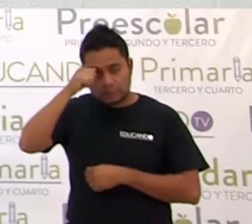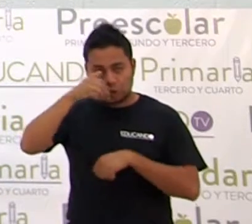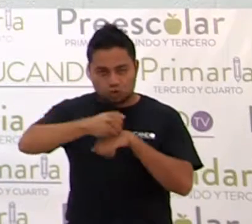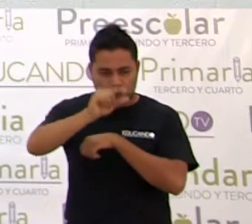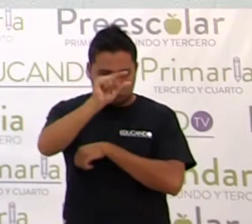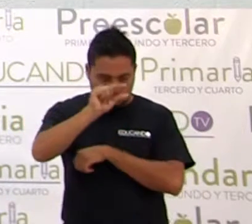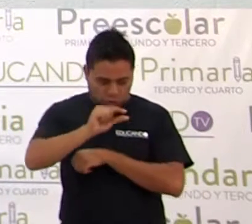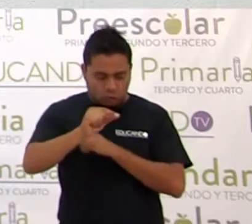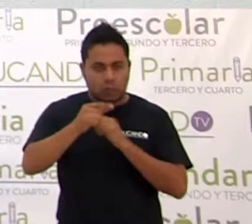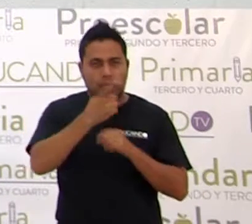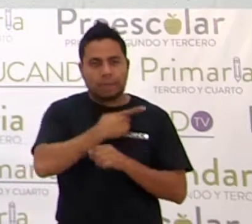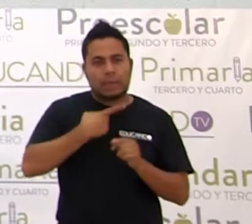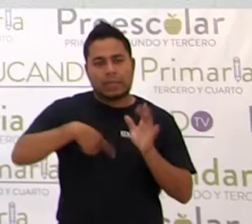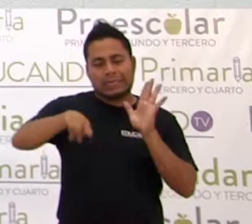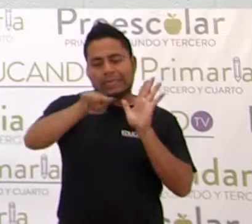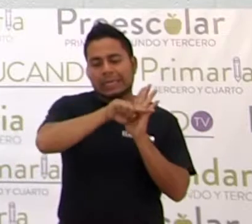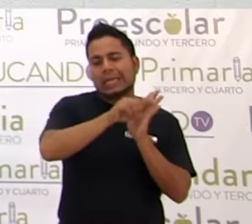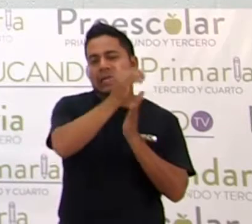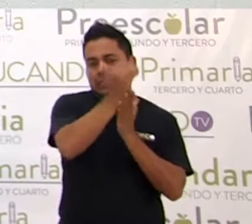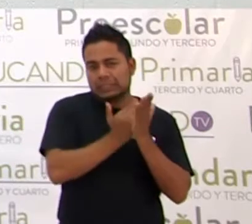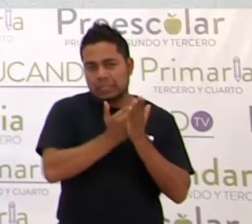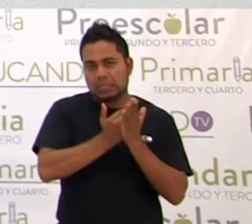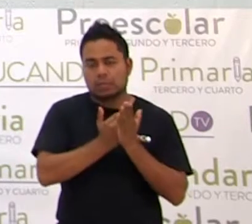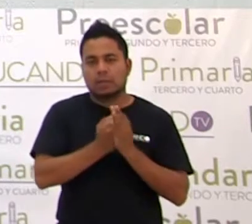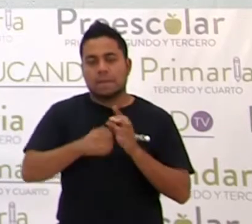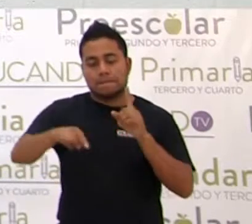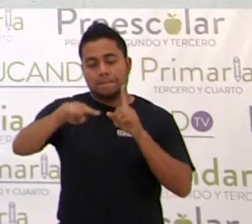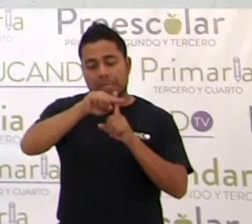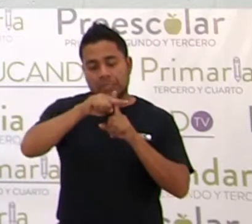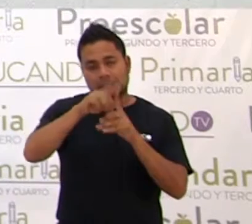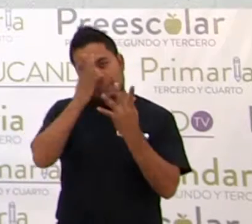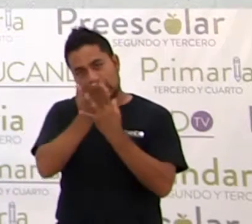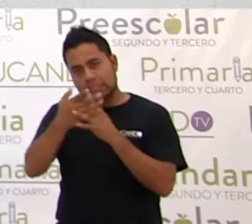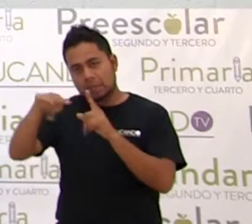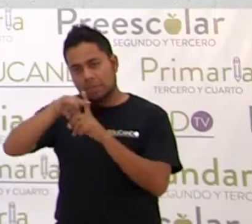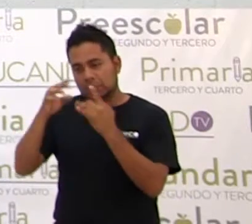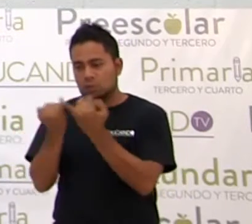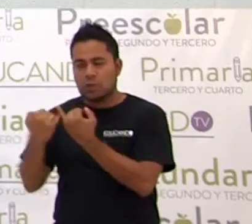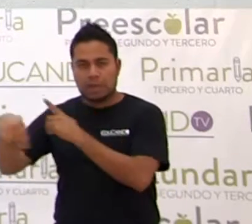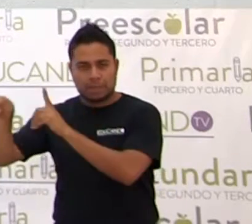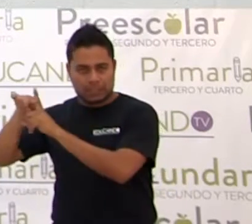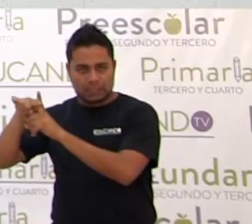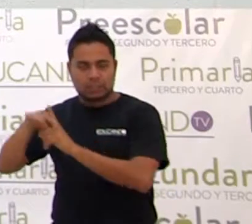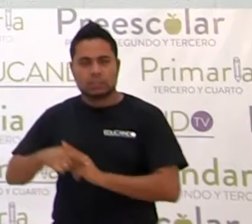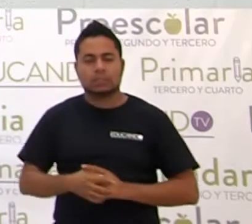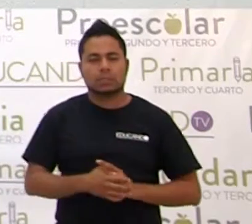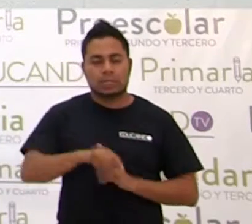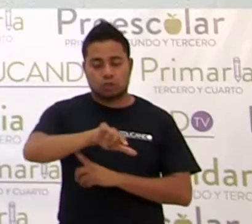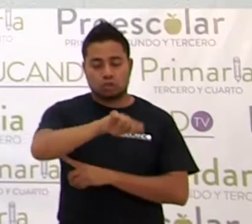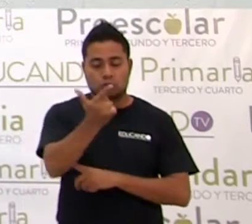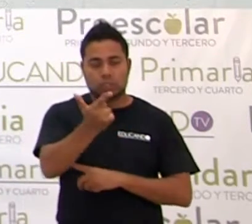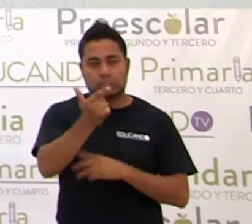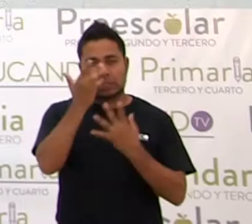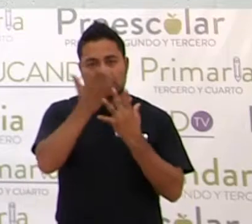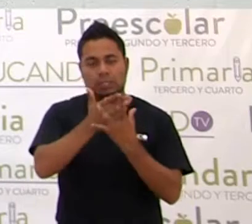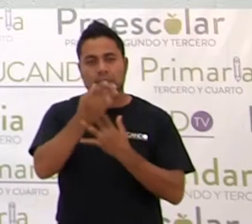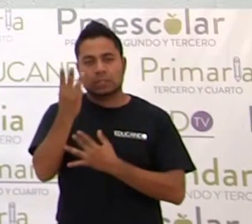restar los exponentes. Más entre más, más, 12 entre 3,